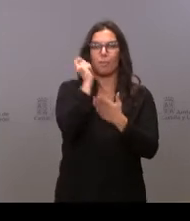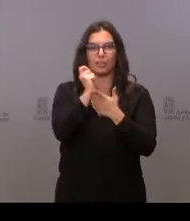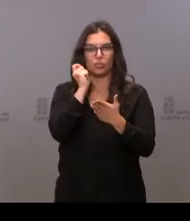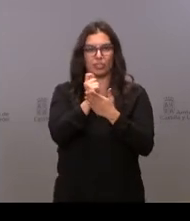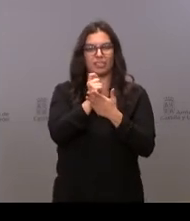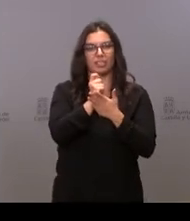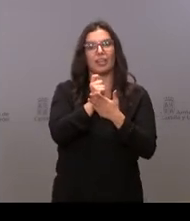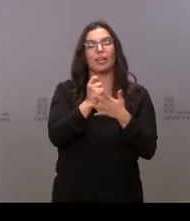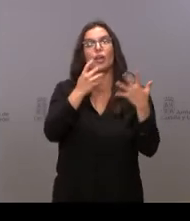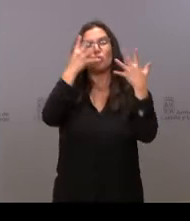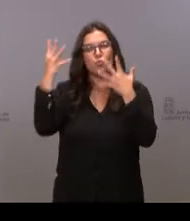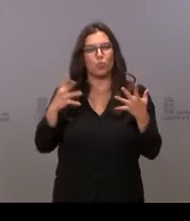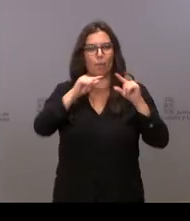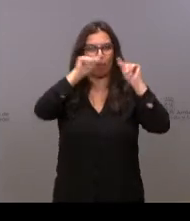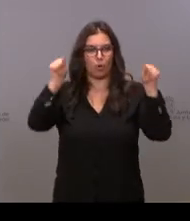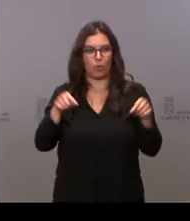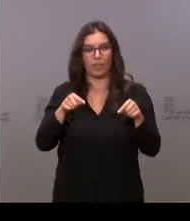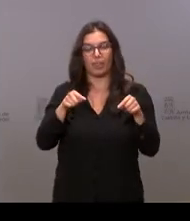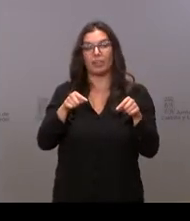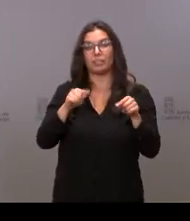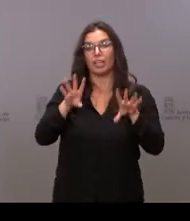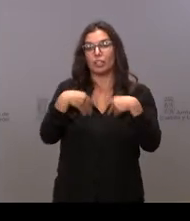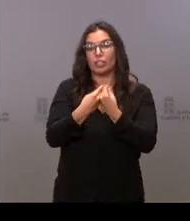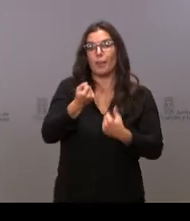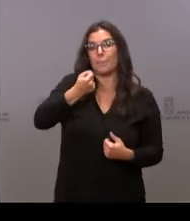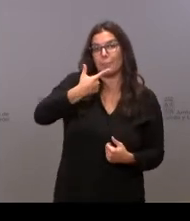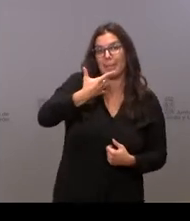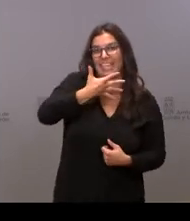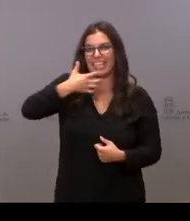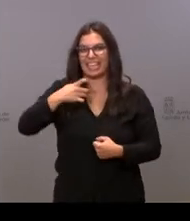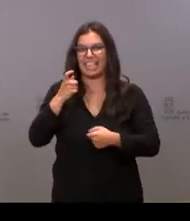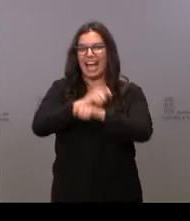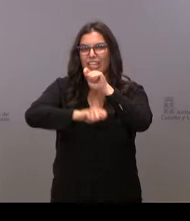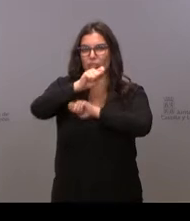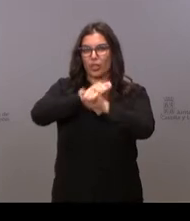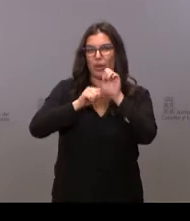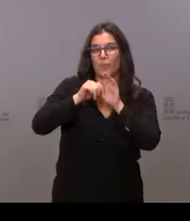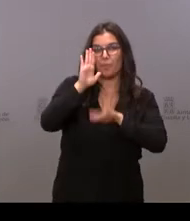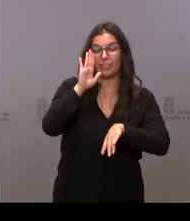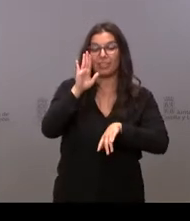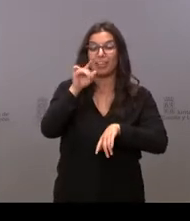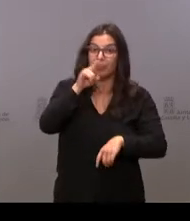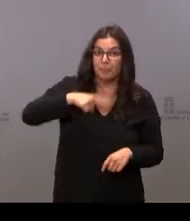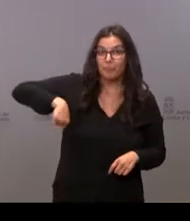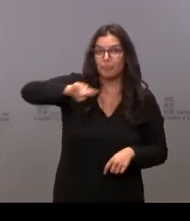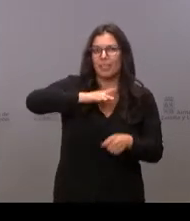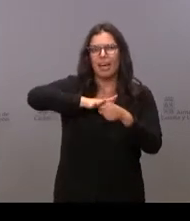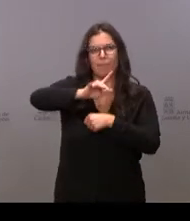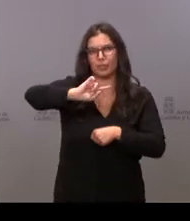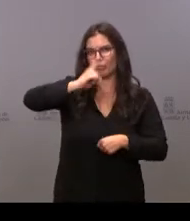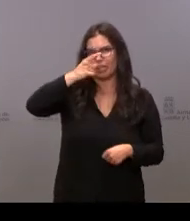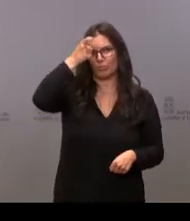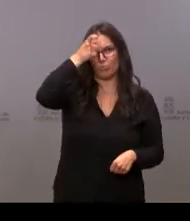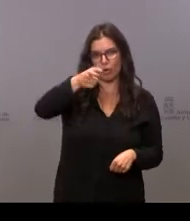de las nueve provincias y más de 1.500 asociaciones, fundamentalmente en el ámbito rural.